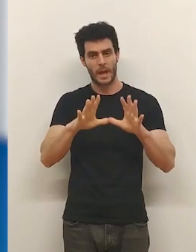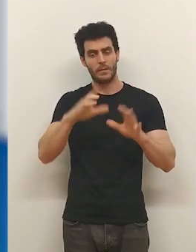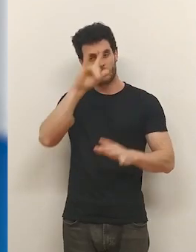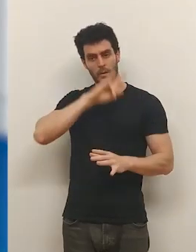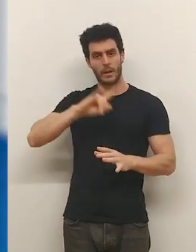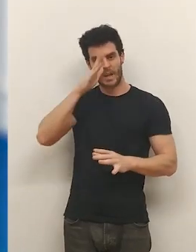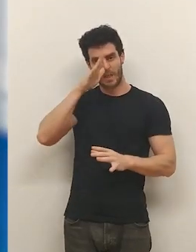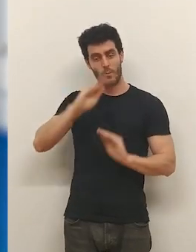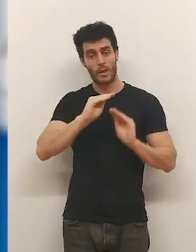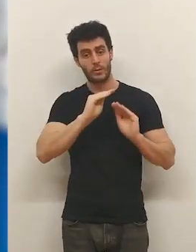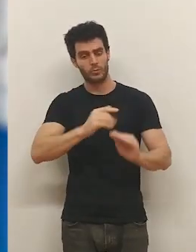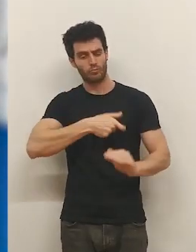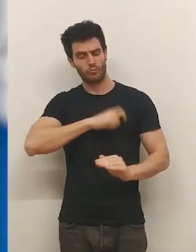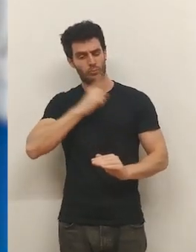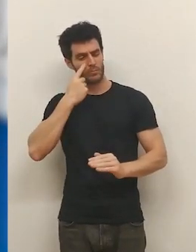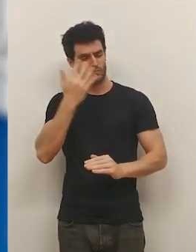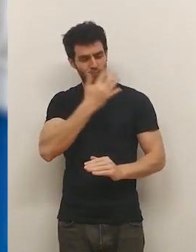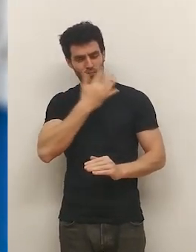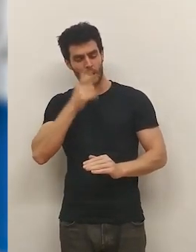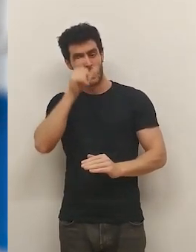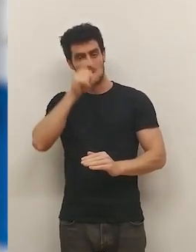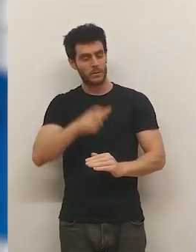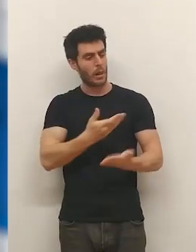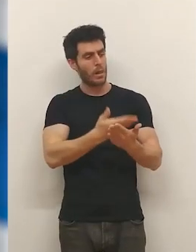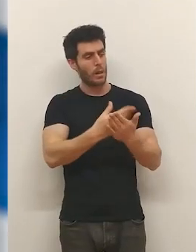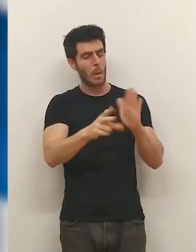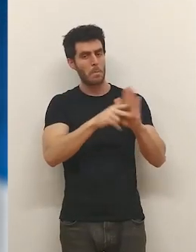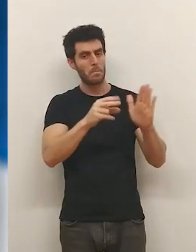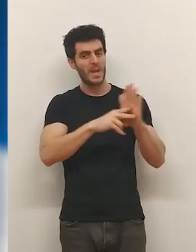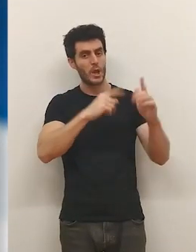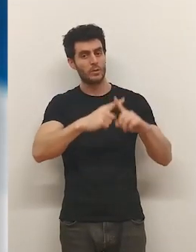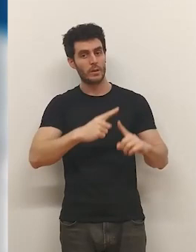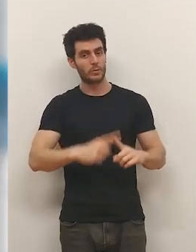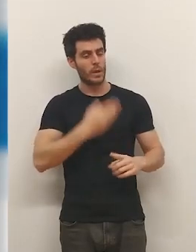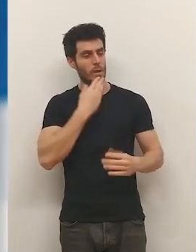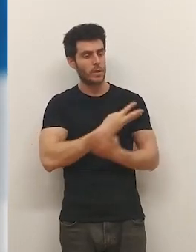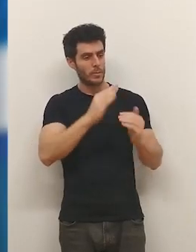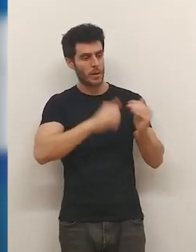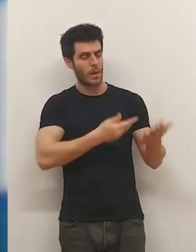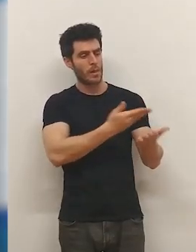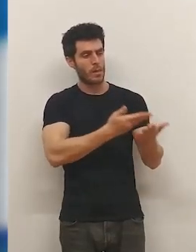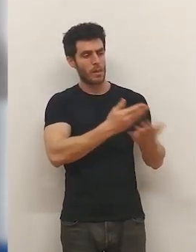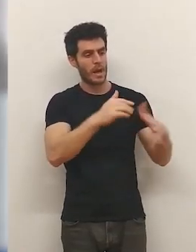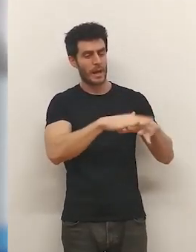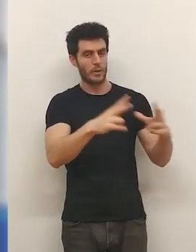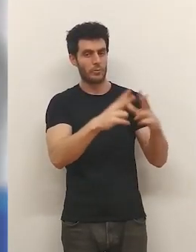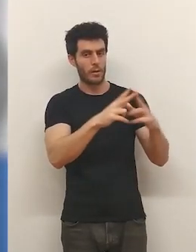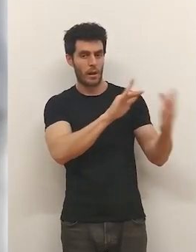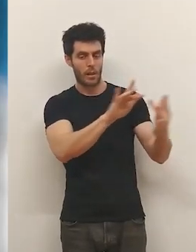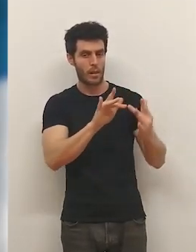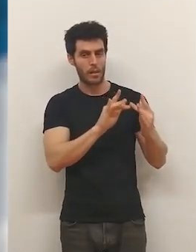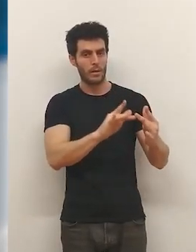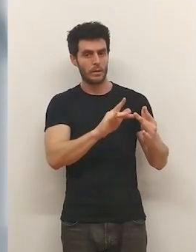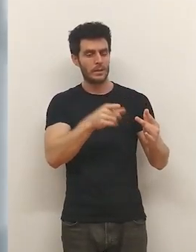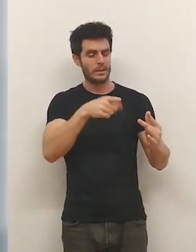Canarias... ...alertó a los agentes. El arrestado solicitaba vídeos de contenido sexual a la menor... ...a través de las redes sociales... ...con la amenaza de hacerle